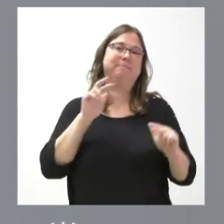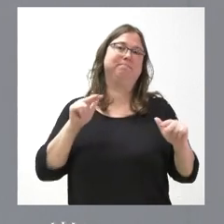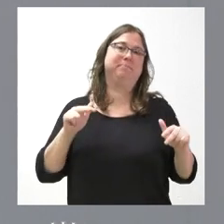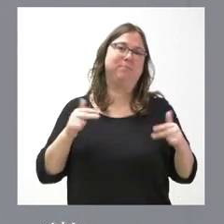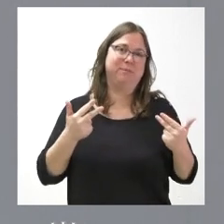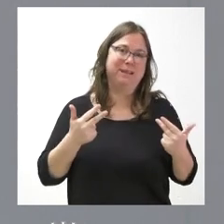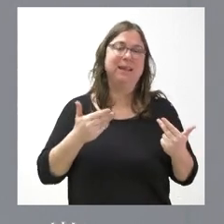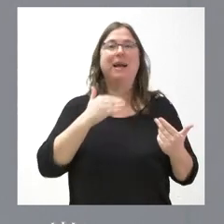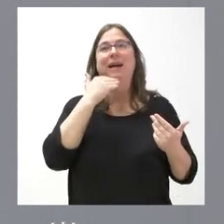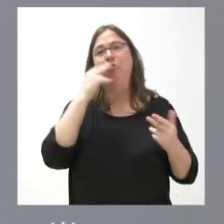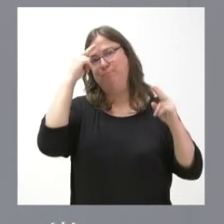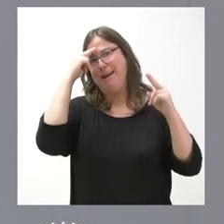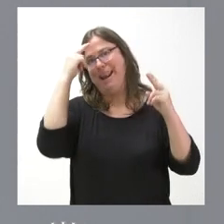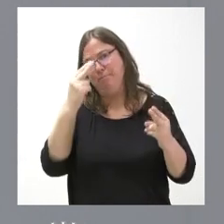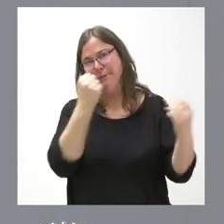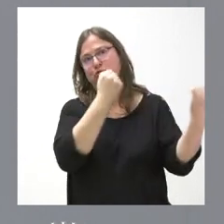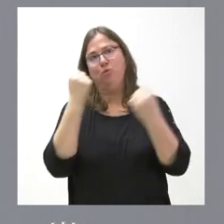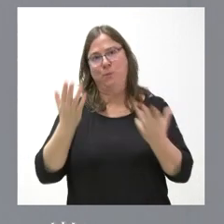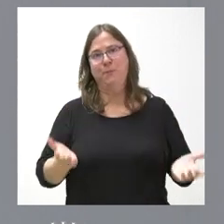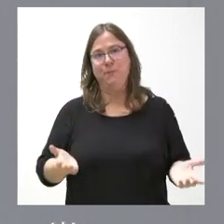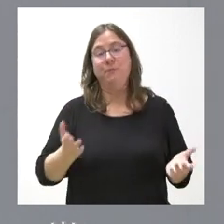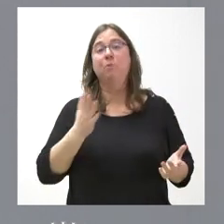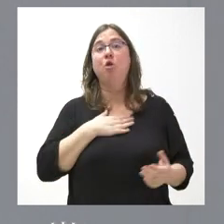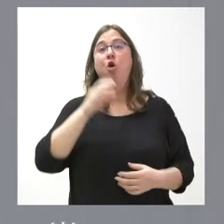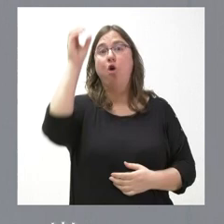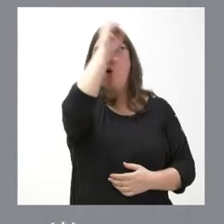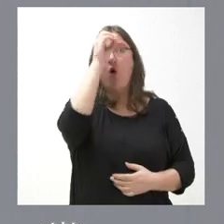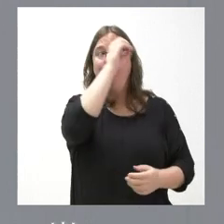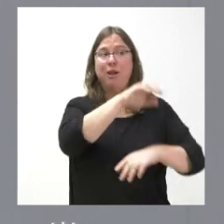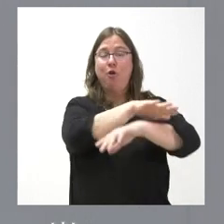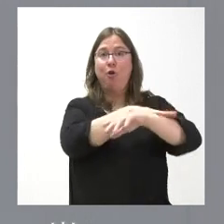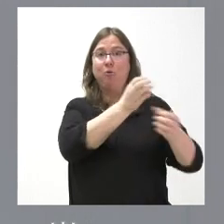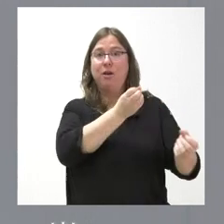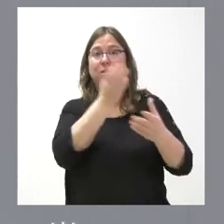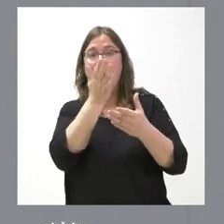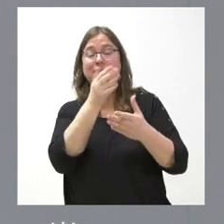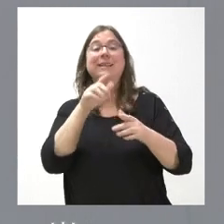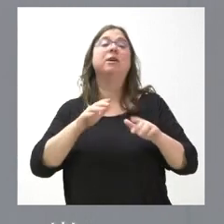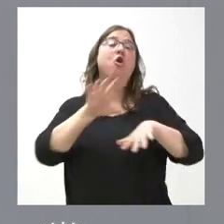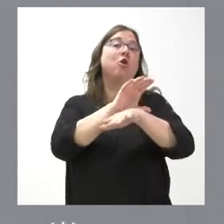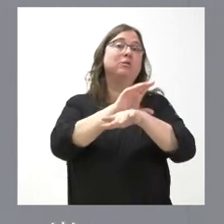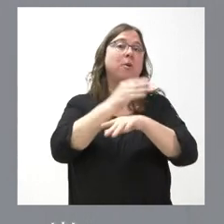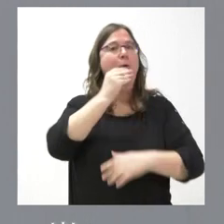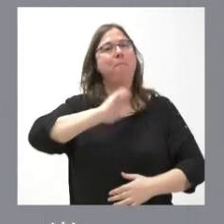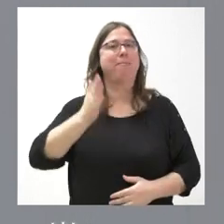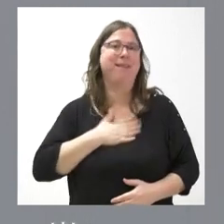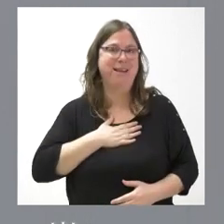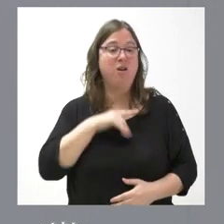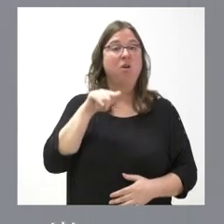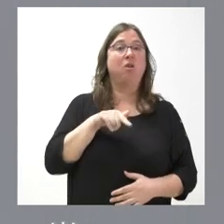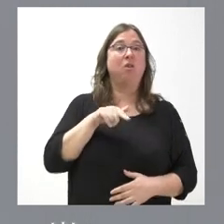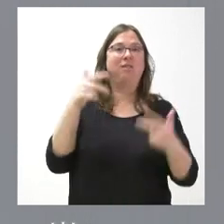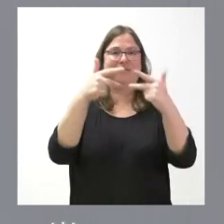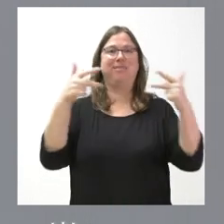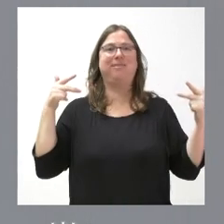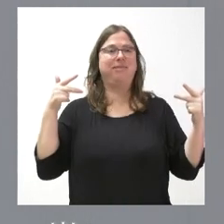también es un elemento de respeto institucional, porque la opinión que tengamos que darle al Gobierno, si va a tener un Consejo Interterritorial, es mejor dársela mañana que dársela hoy a través de un medio de